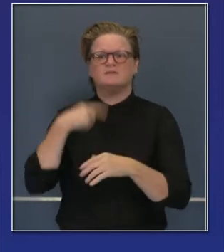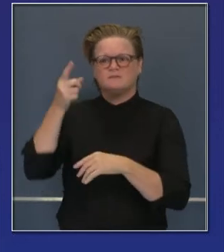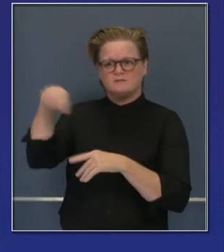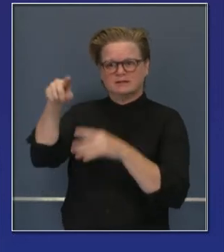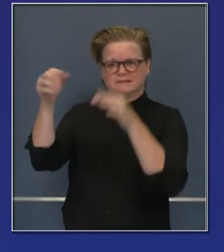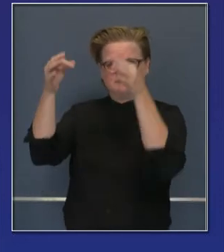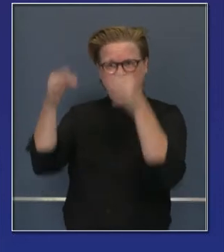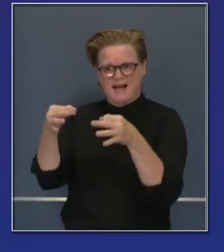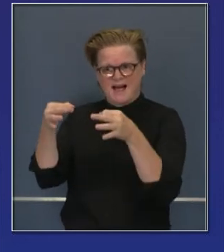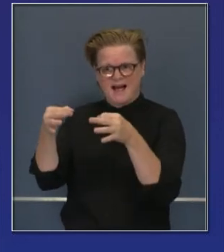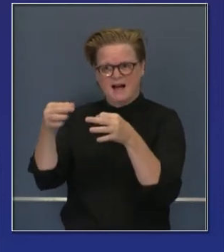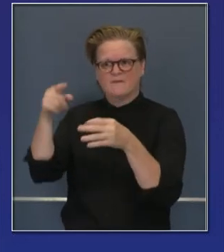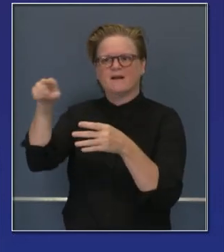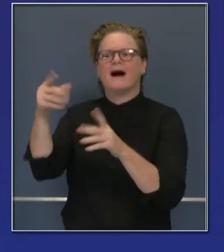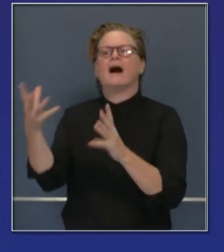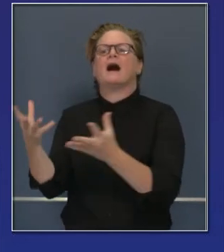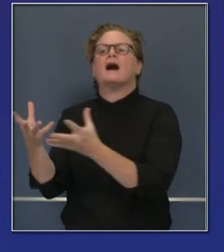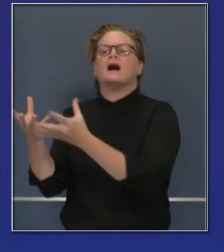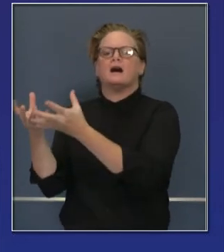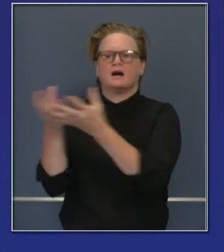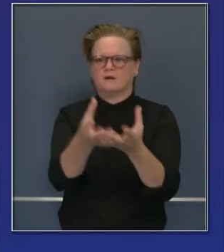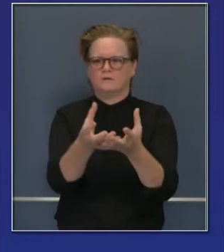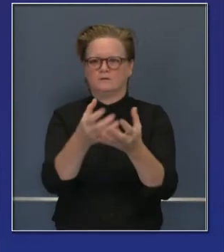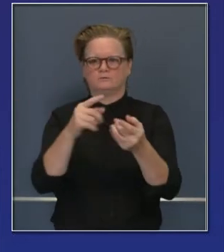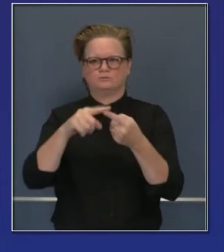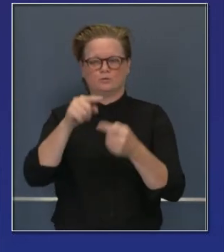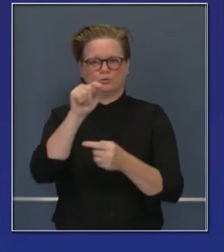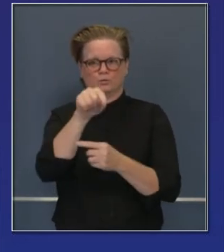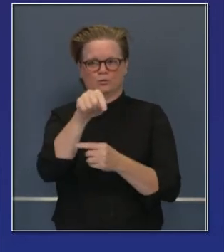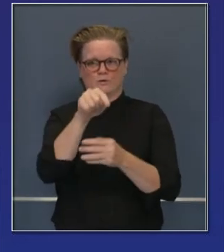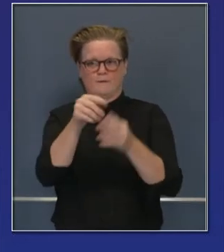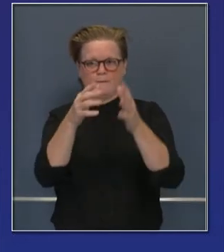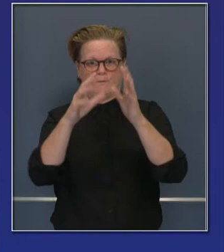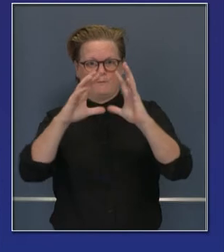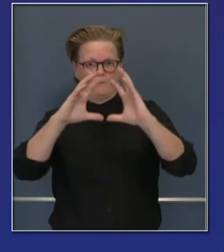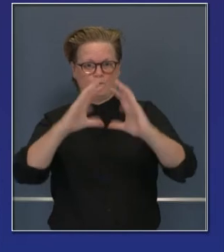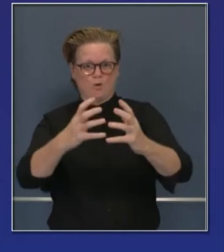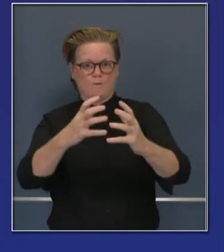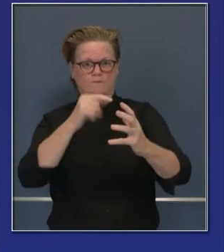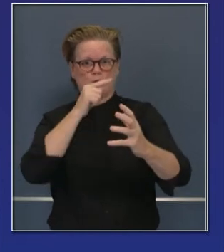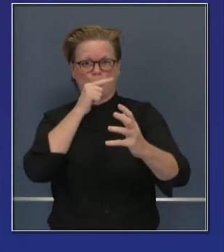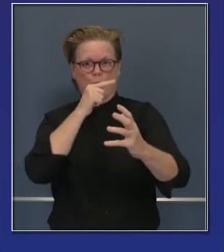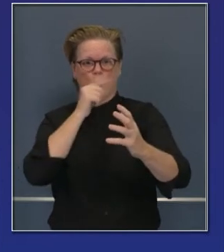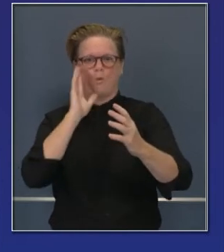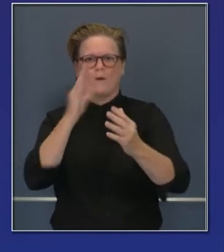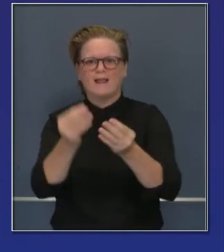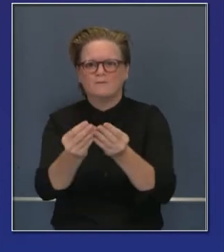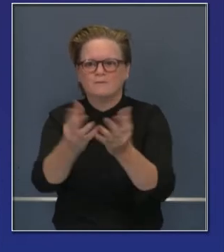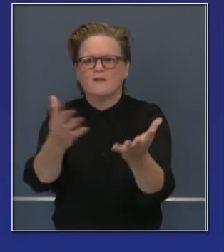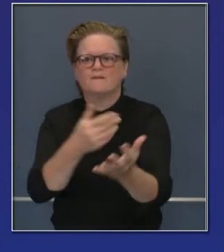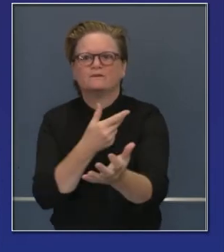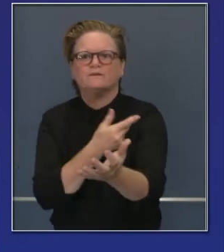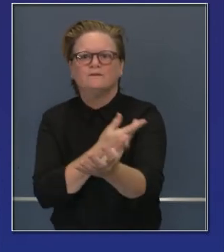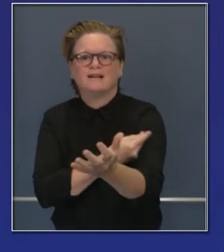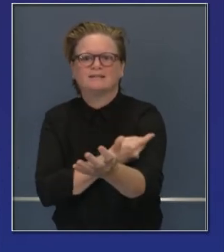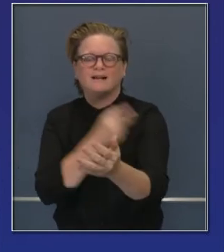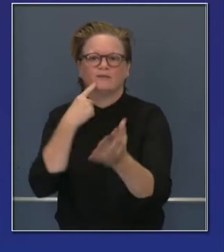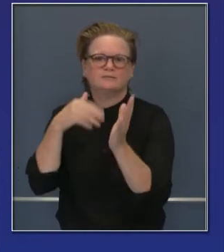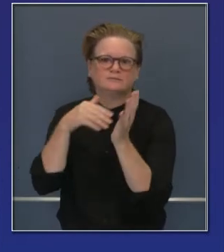directa en base a una red preexistente de distribuidores, clínicas, hospitales, etcétera,